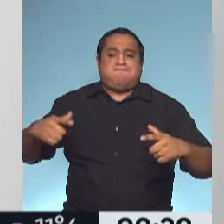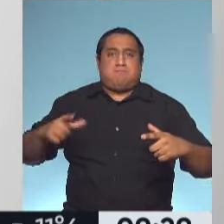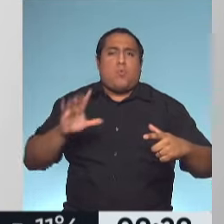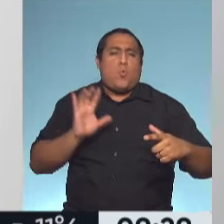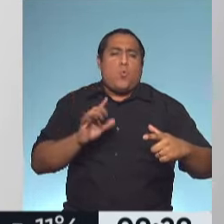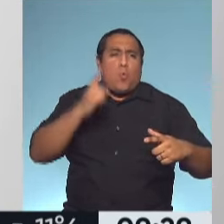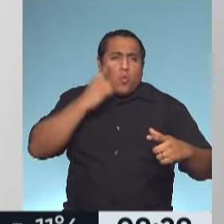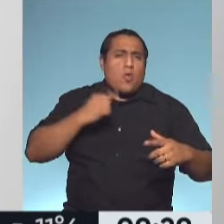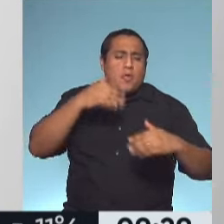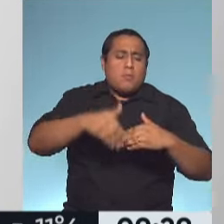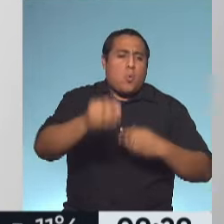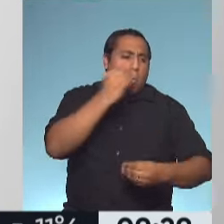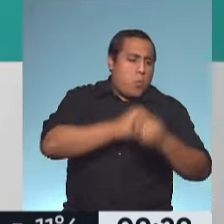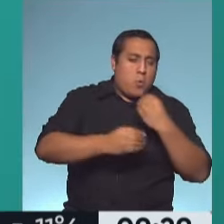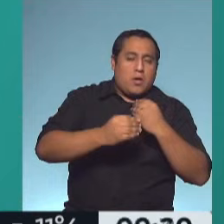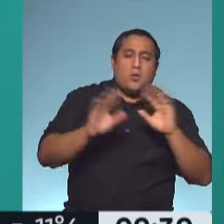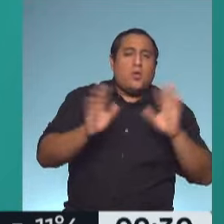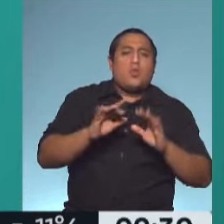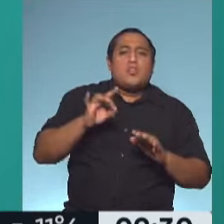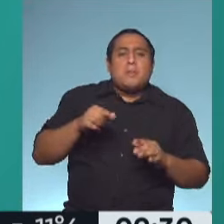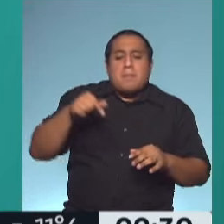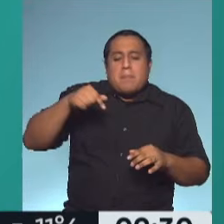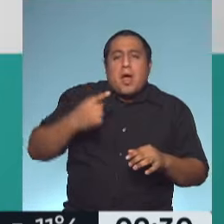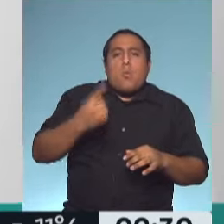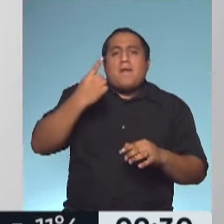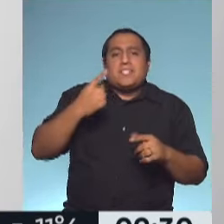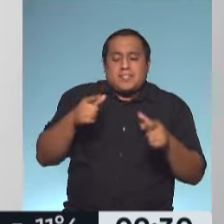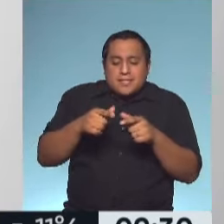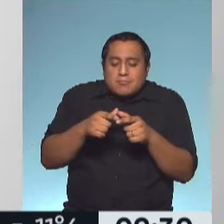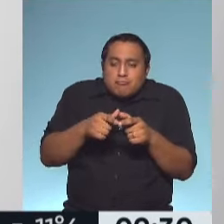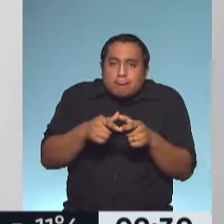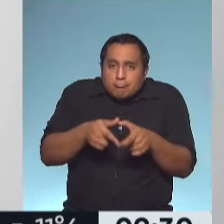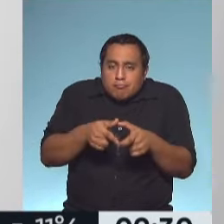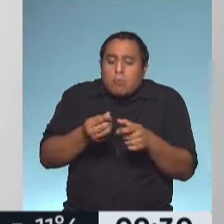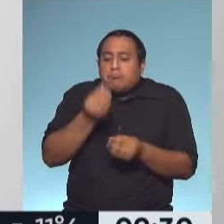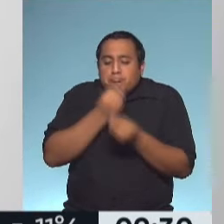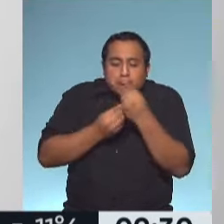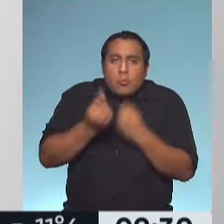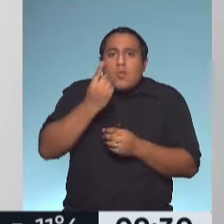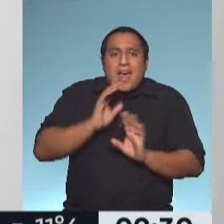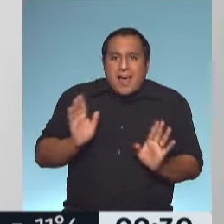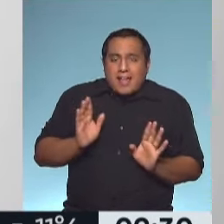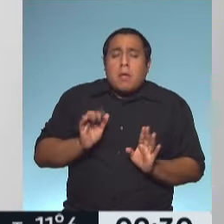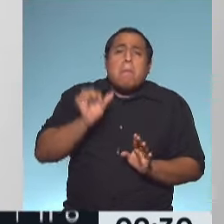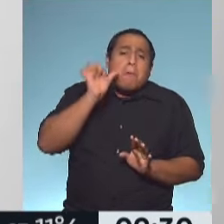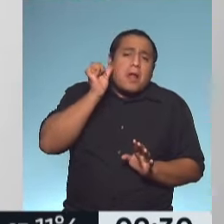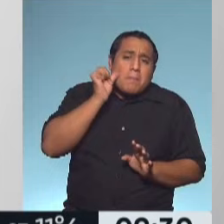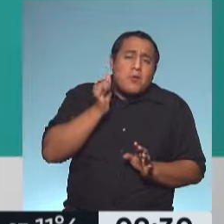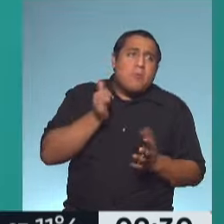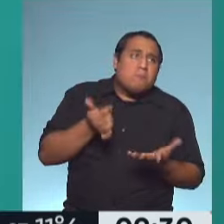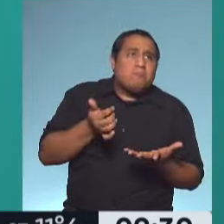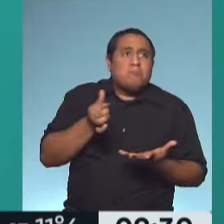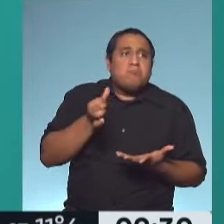montón de días, hago para merendar, para una merienda. Entonces, tratemos si caramelos en realidad